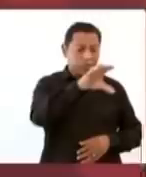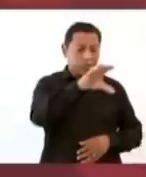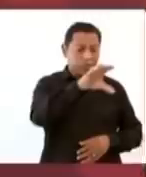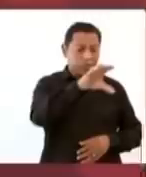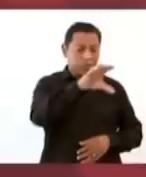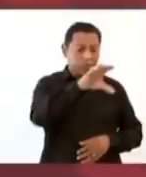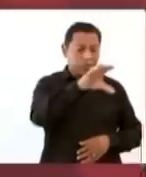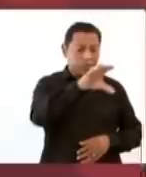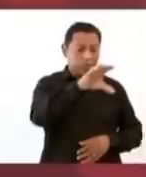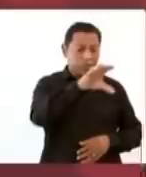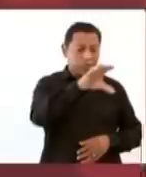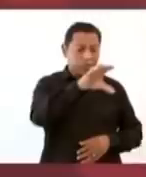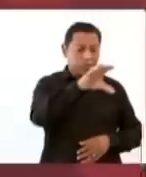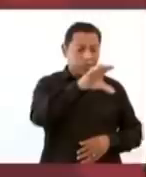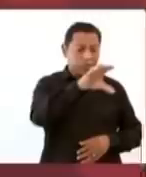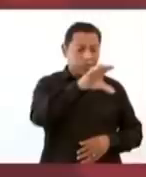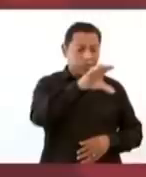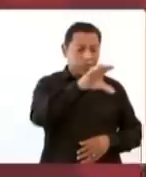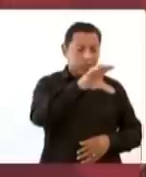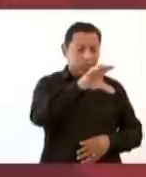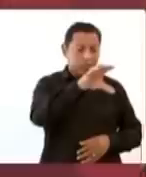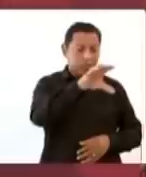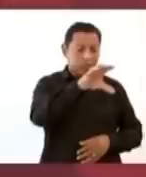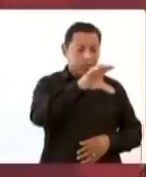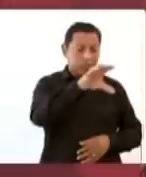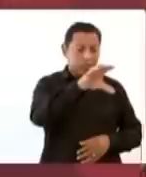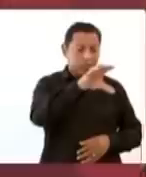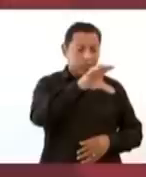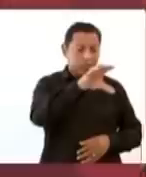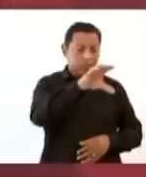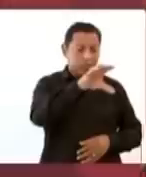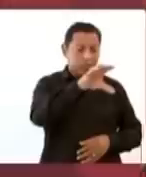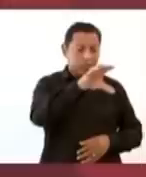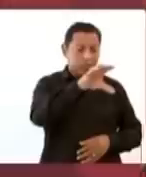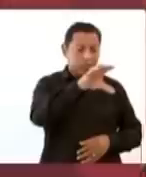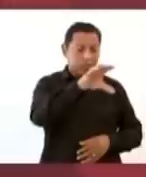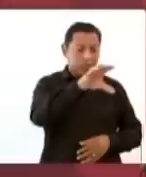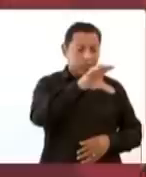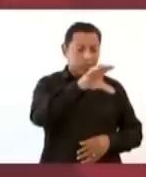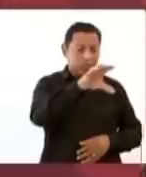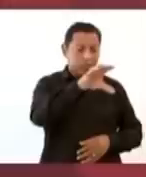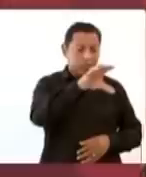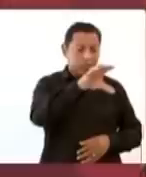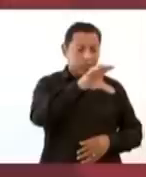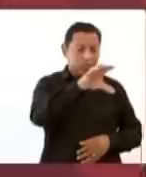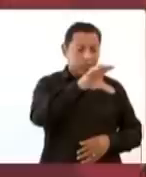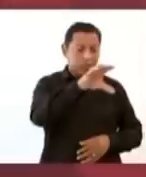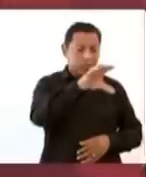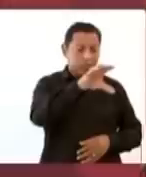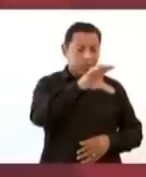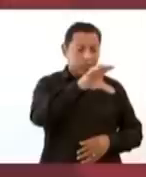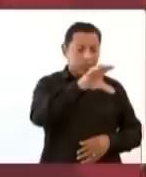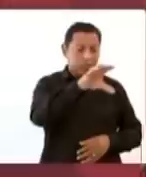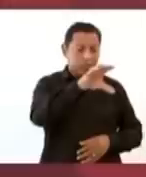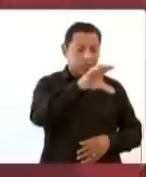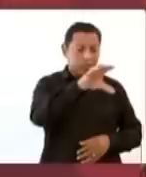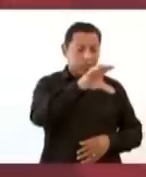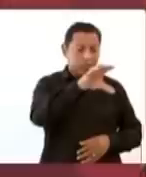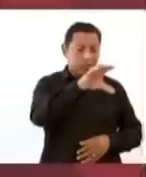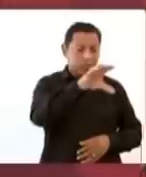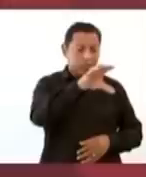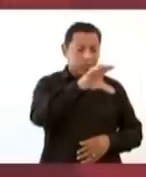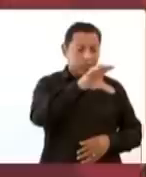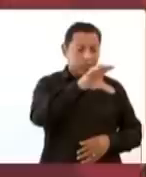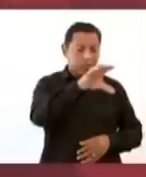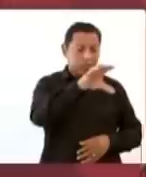adormecimiento de las masas y adoctrinamiento de las masas y aborregamiento de las masas. Por eso están